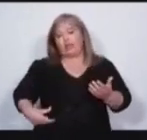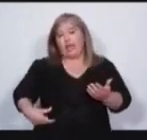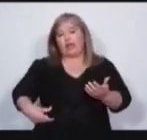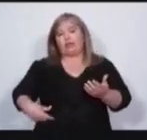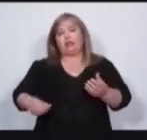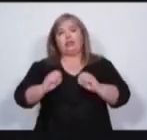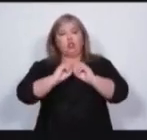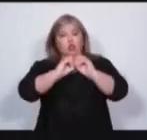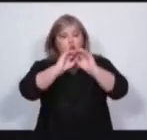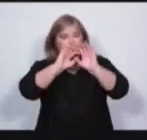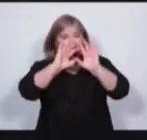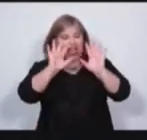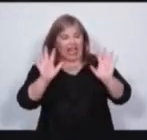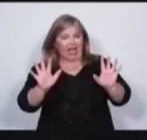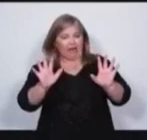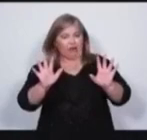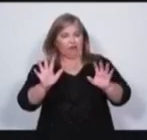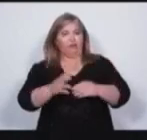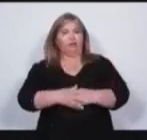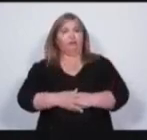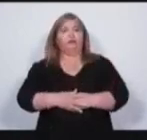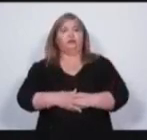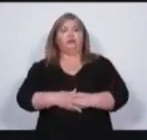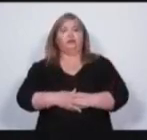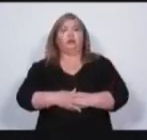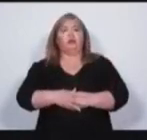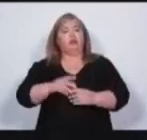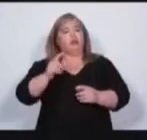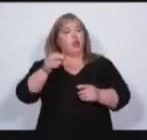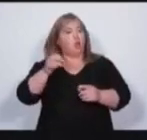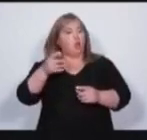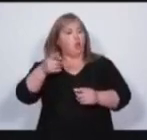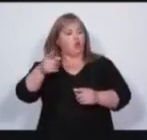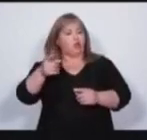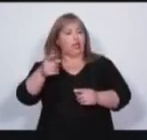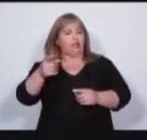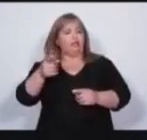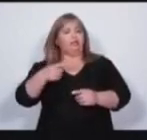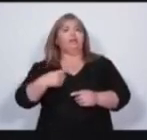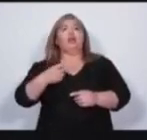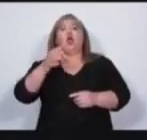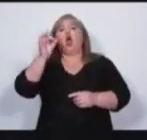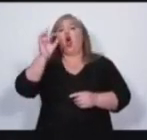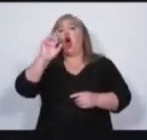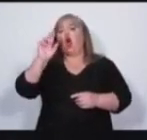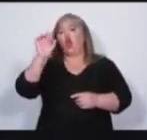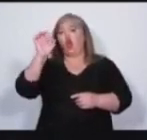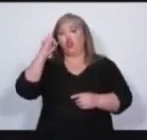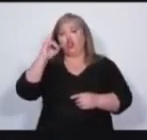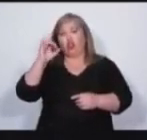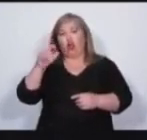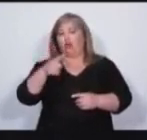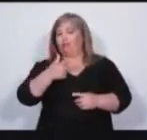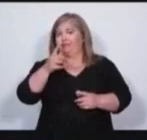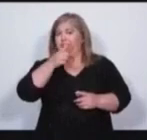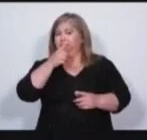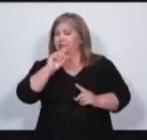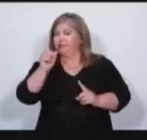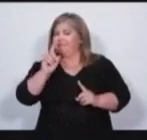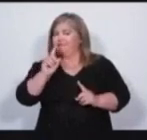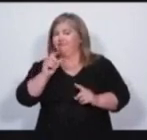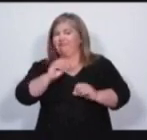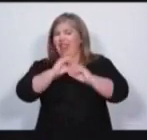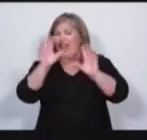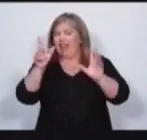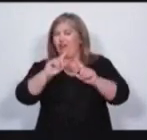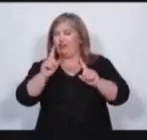Imagino que en esto sí no tuvo nada que ver usted, Daniel Orozco. Alfredo Cornejo camina por las calles de Mendoza con